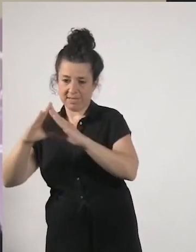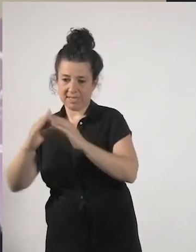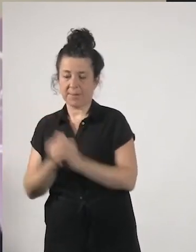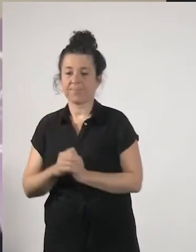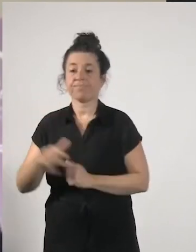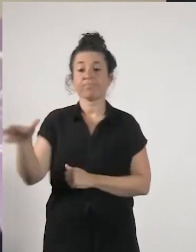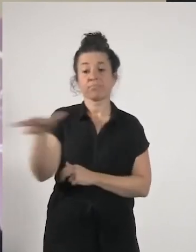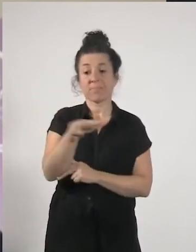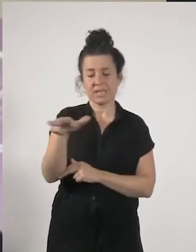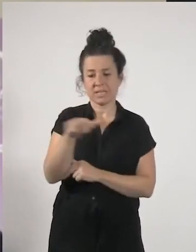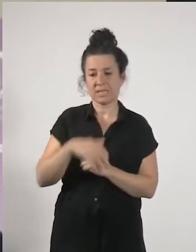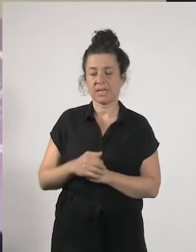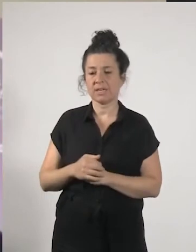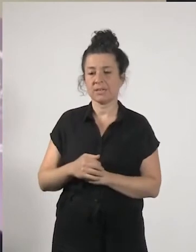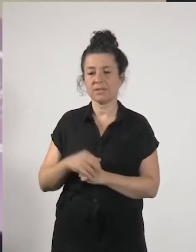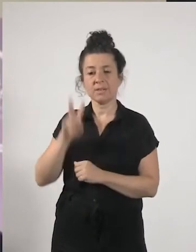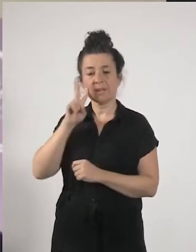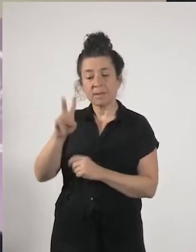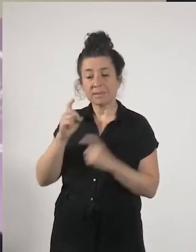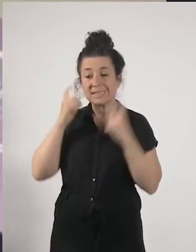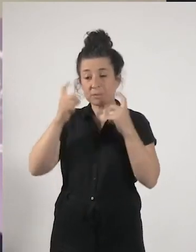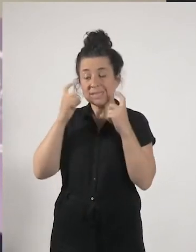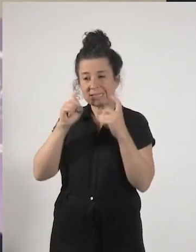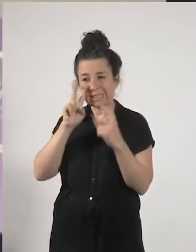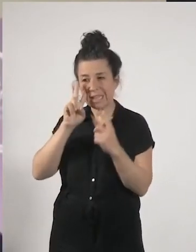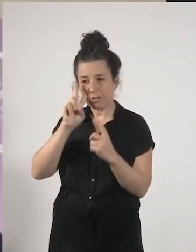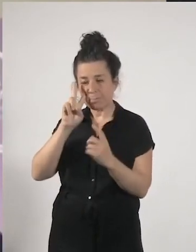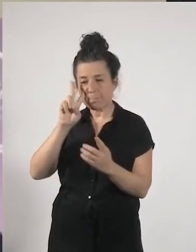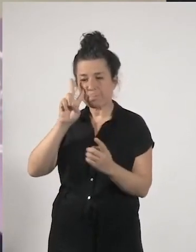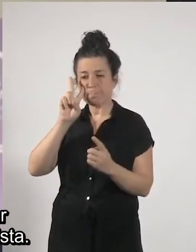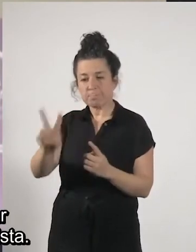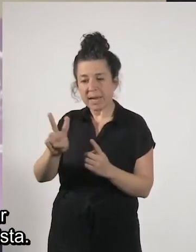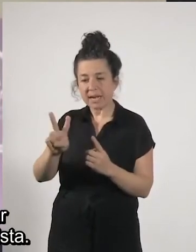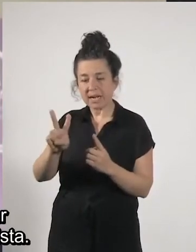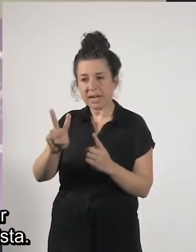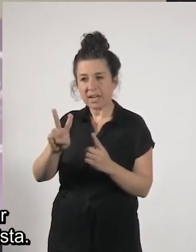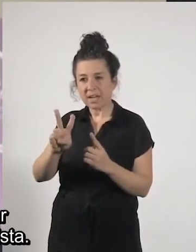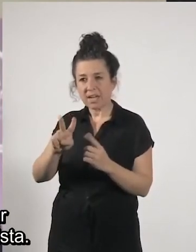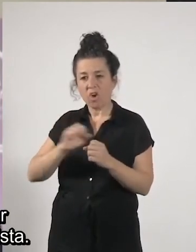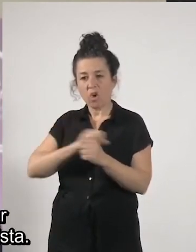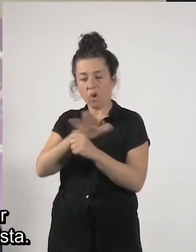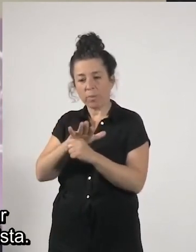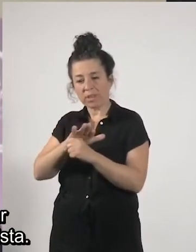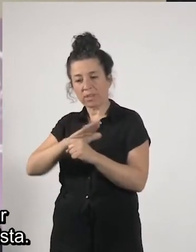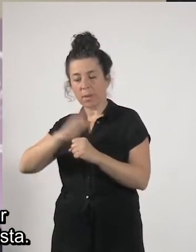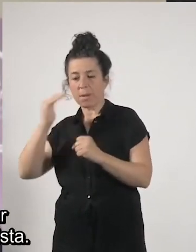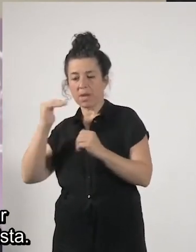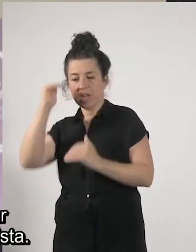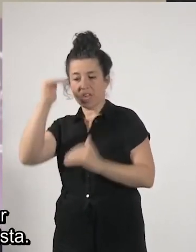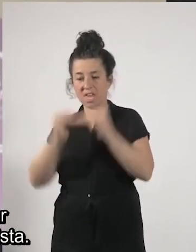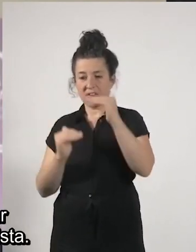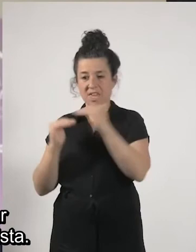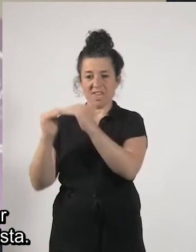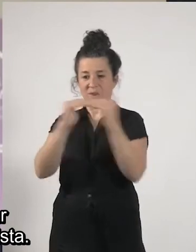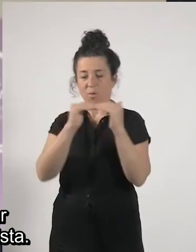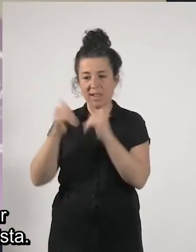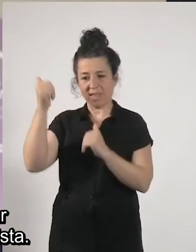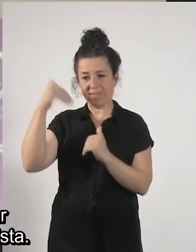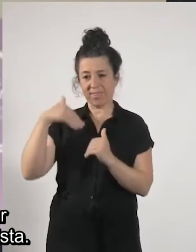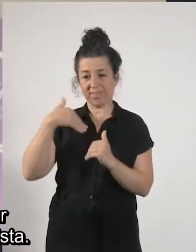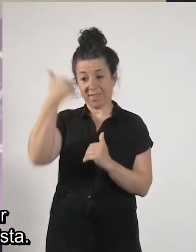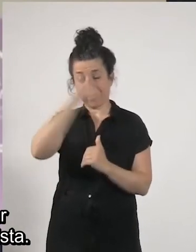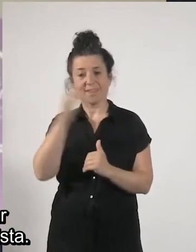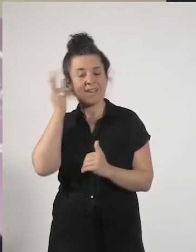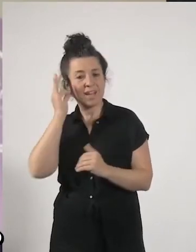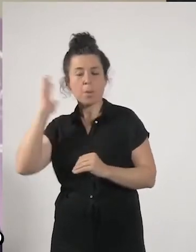a identificar la incidencia de la COVID-19 en la igualdad de género teníamos claro que no podía faltar el análisis desde la economia